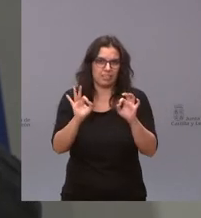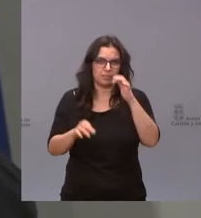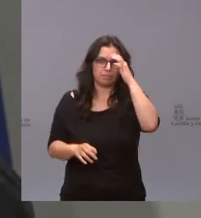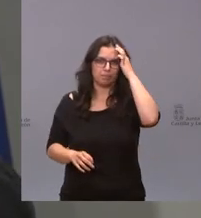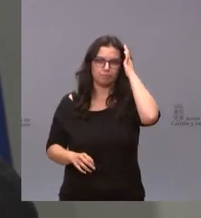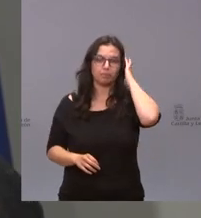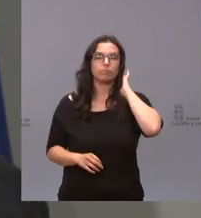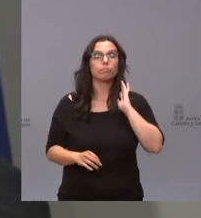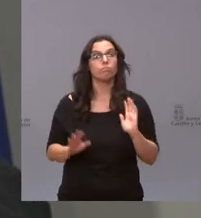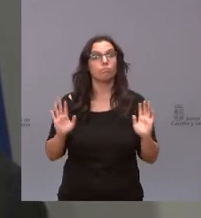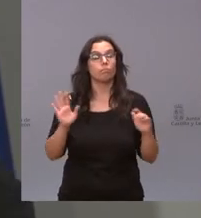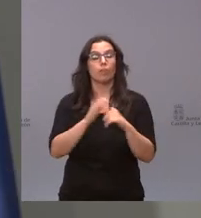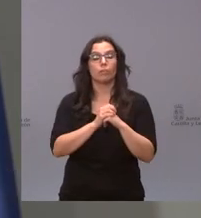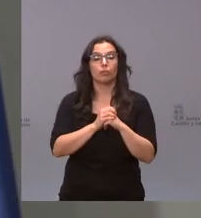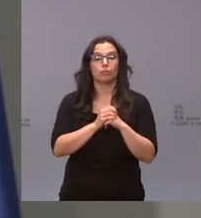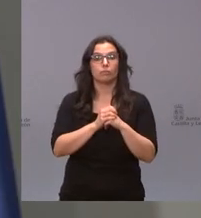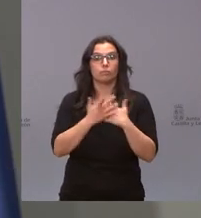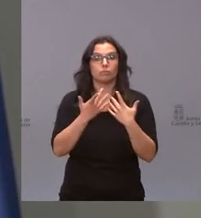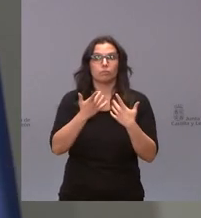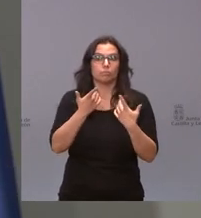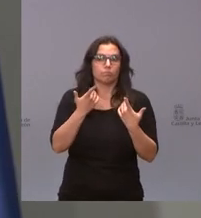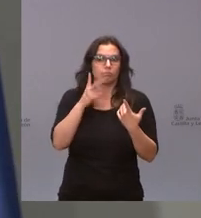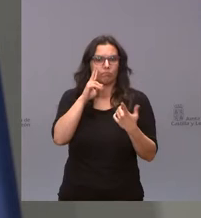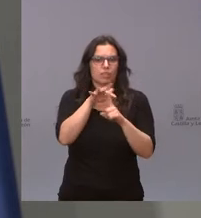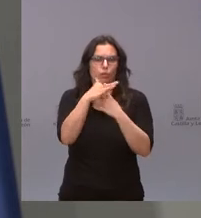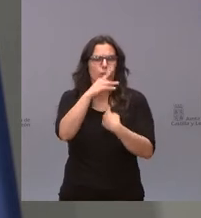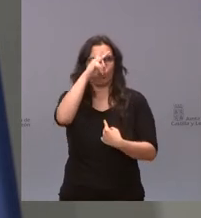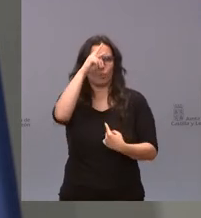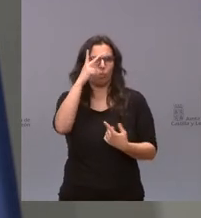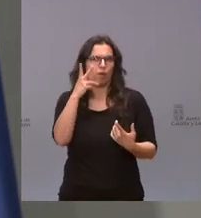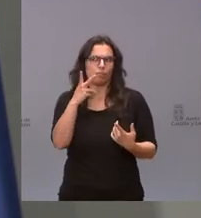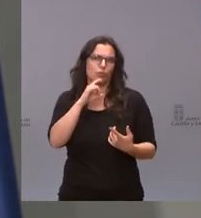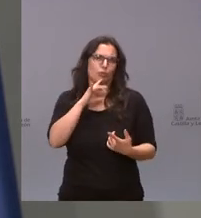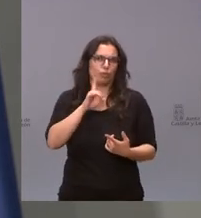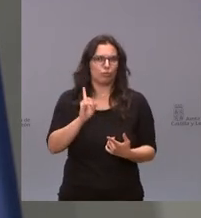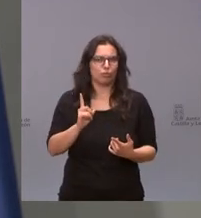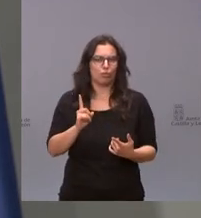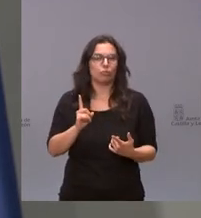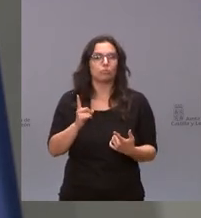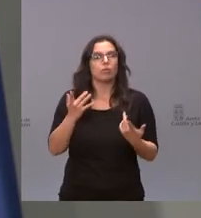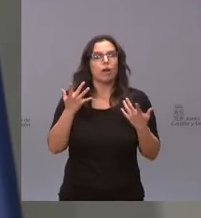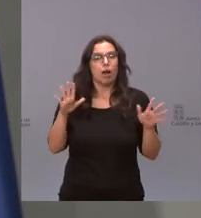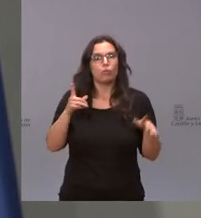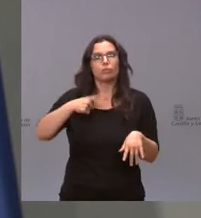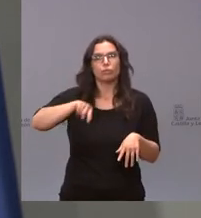en medio de esta situación que es muy preocupante y que naturalmente no nos satisface sí que tenemos que decir que nuestro balance migratorio